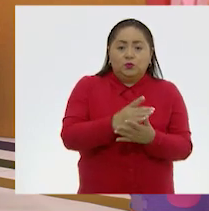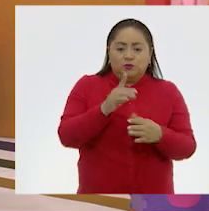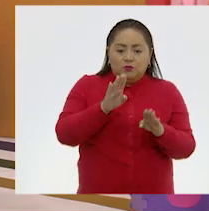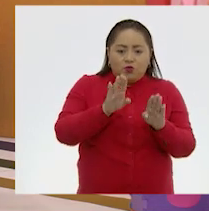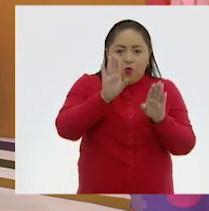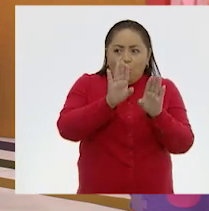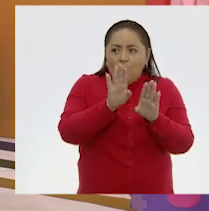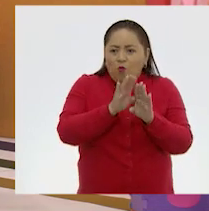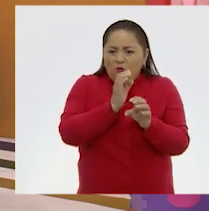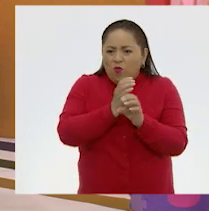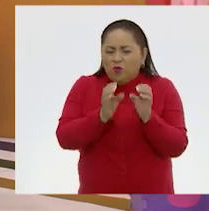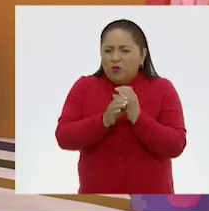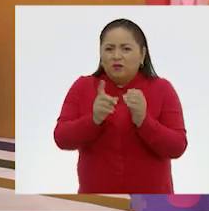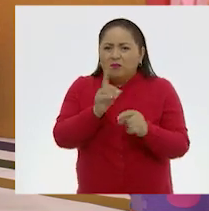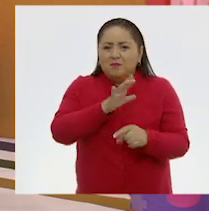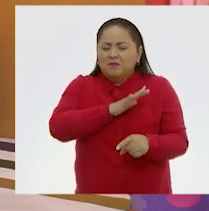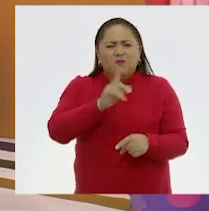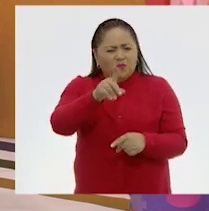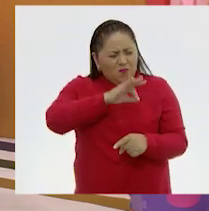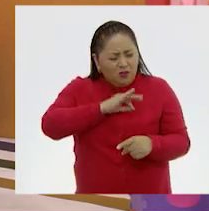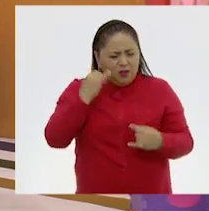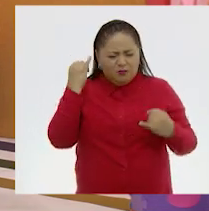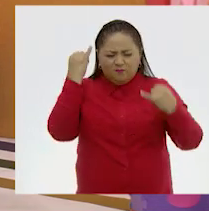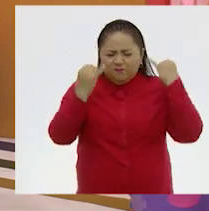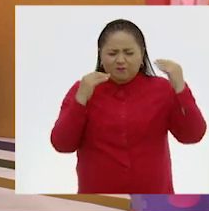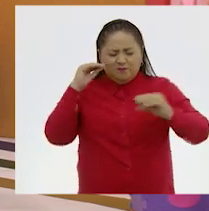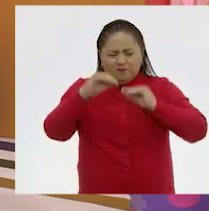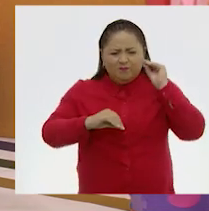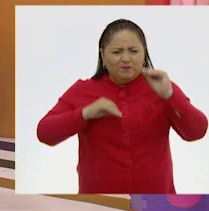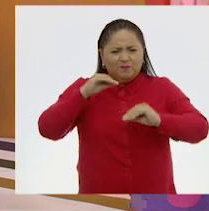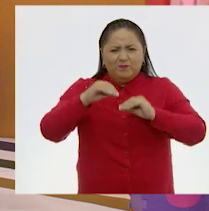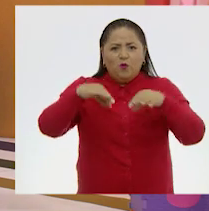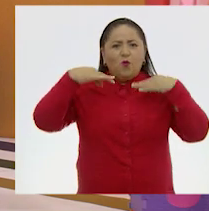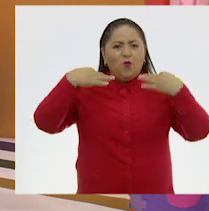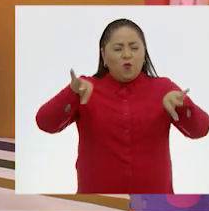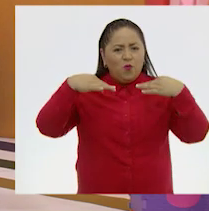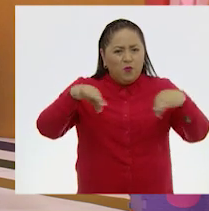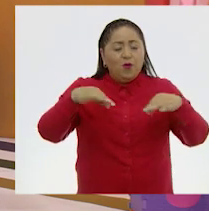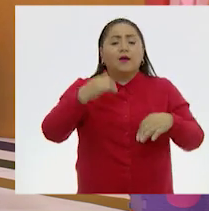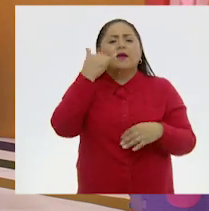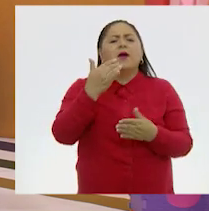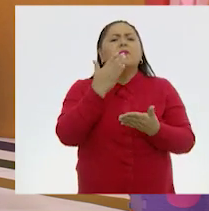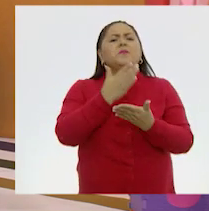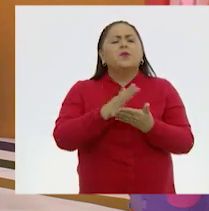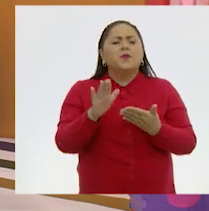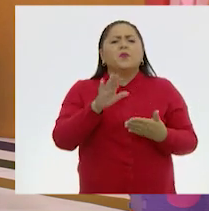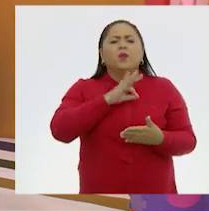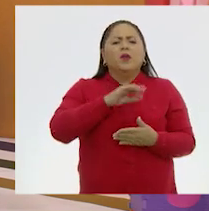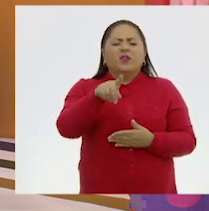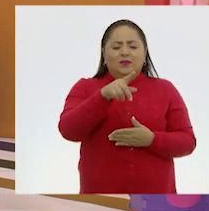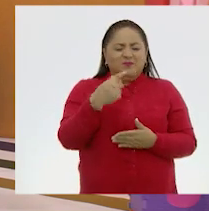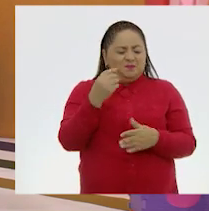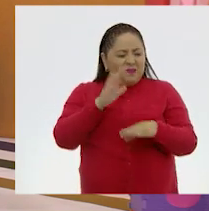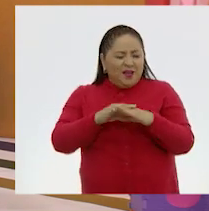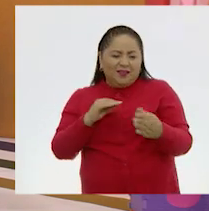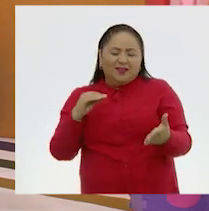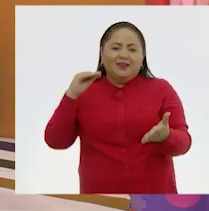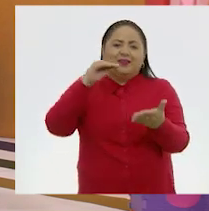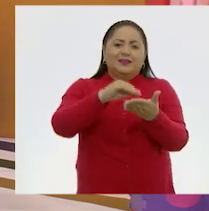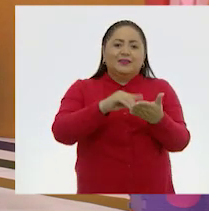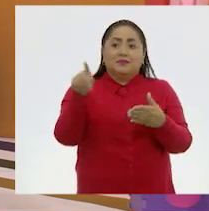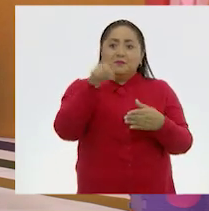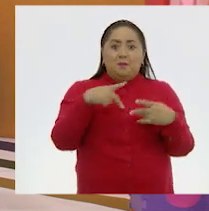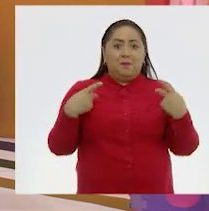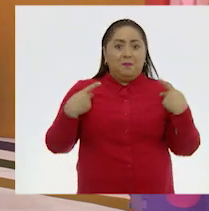aparezcan cosas increíbles en nuestra hoja, sino que además también podemos provocar que en las